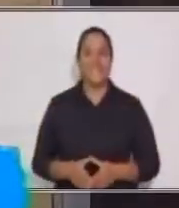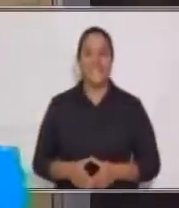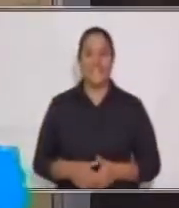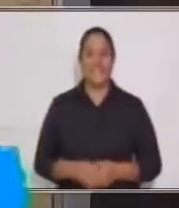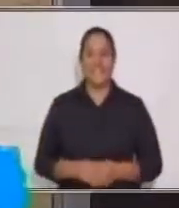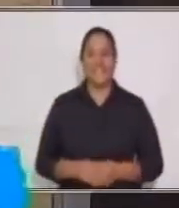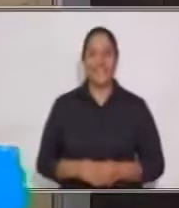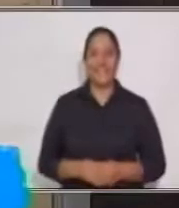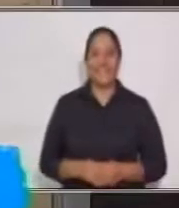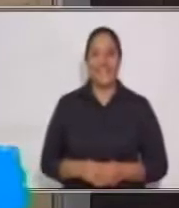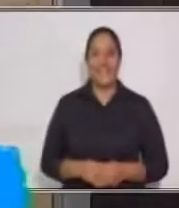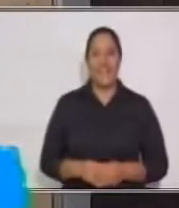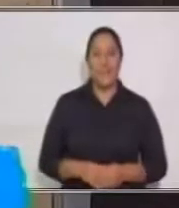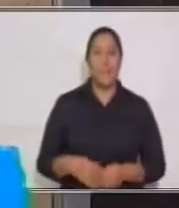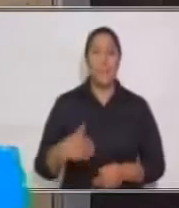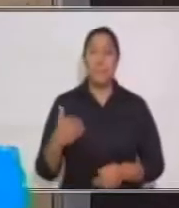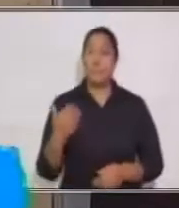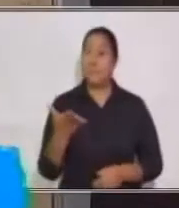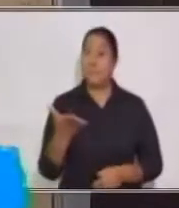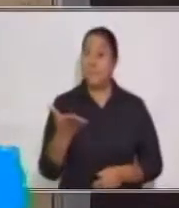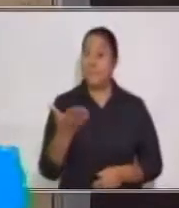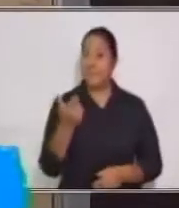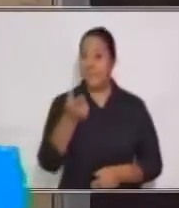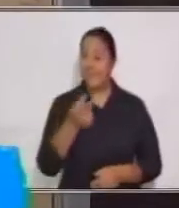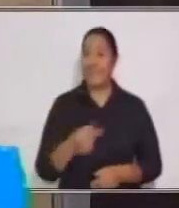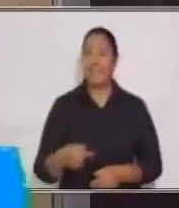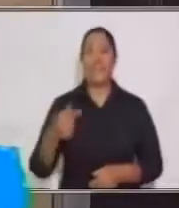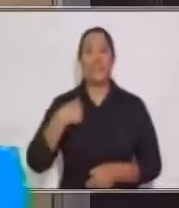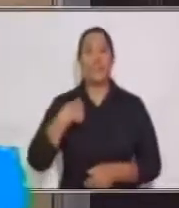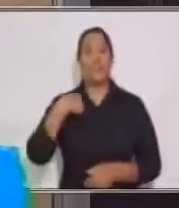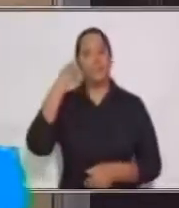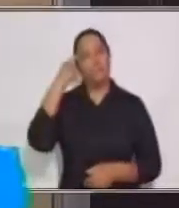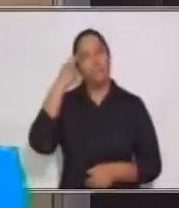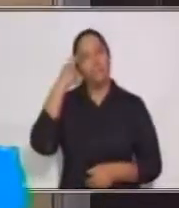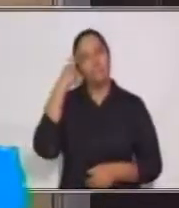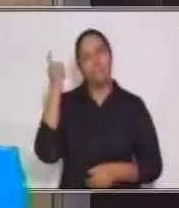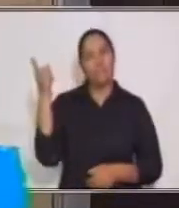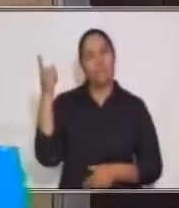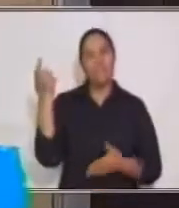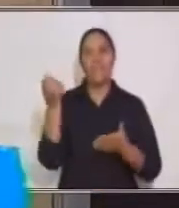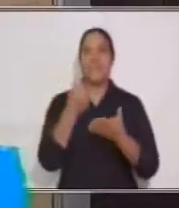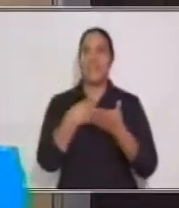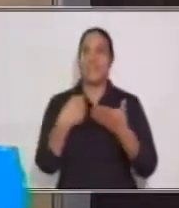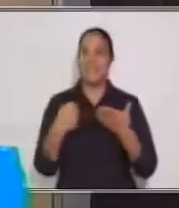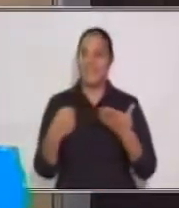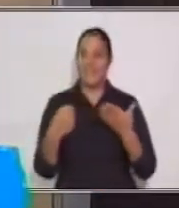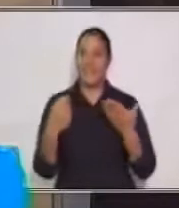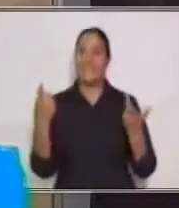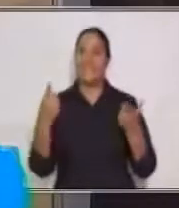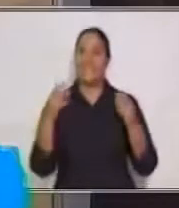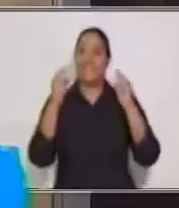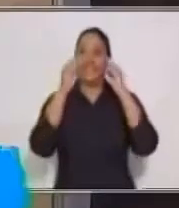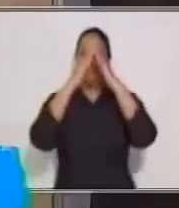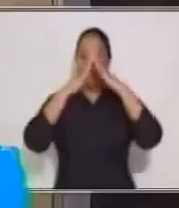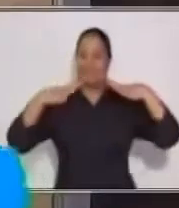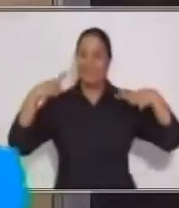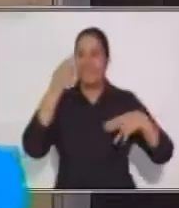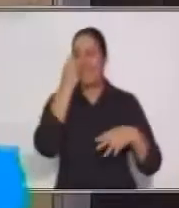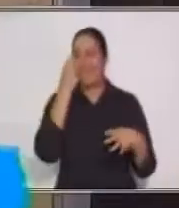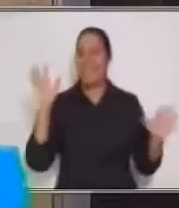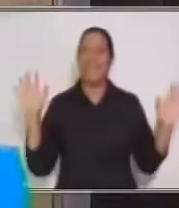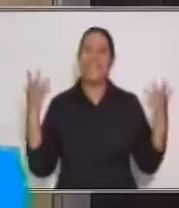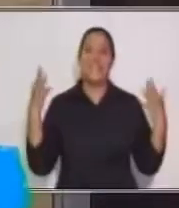Muy bien. Entonces, eso es lo que se me ocurrió a mí. Escribir sobre el circo. ¿Dónde